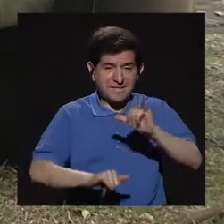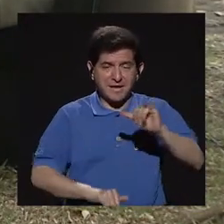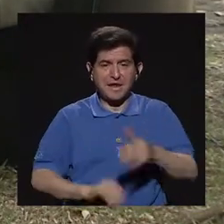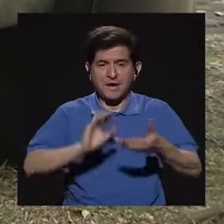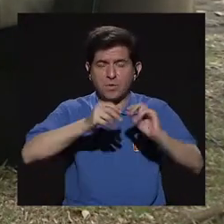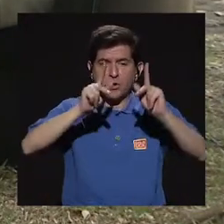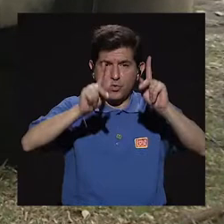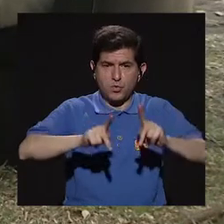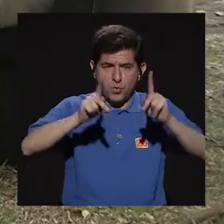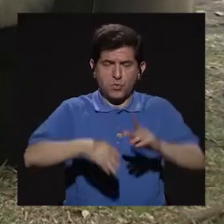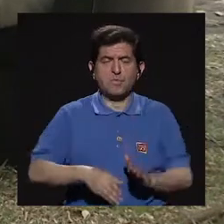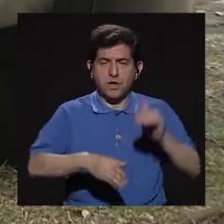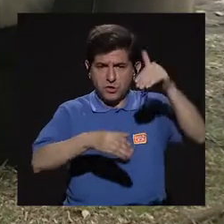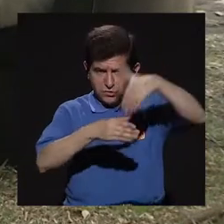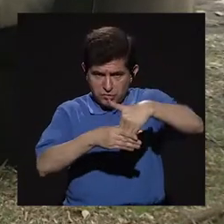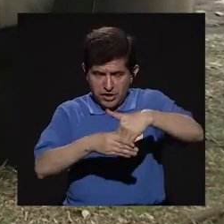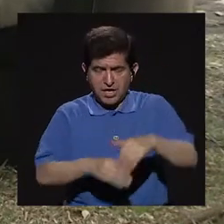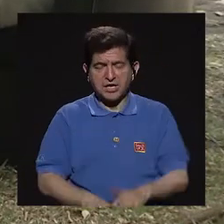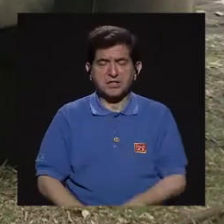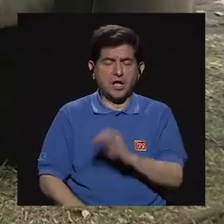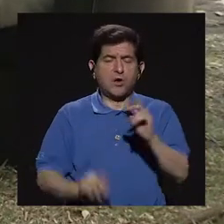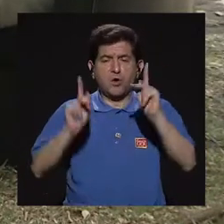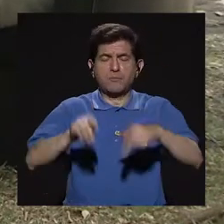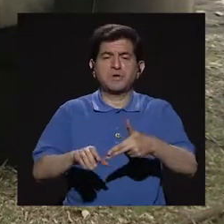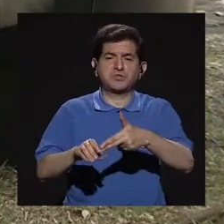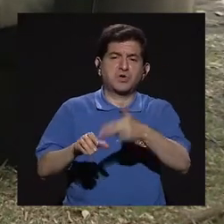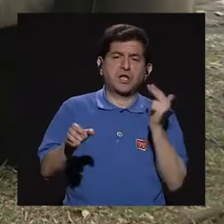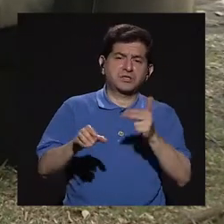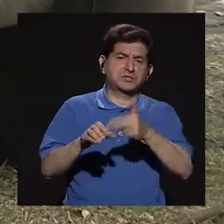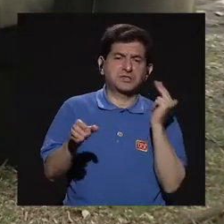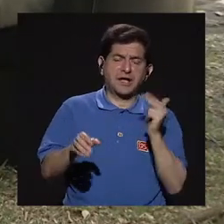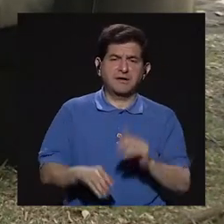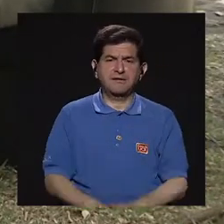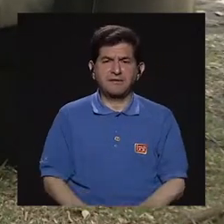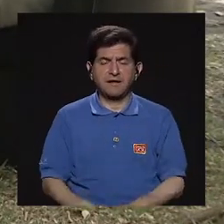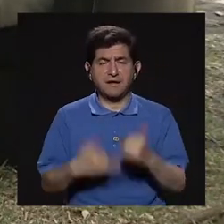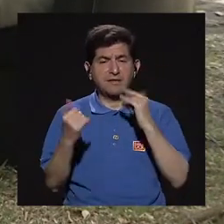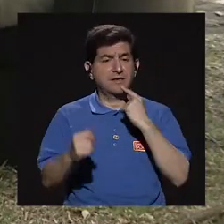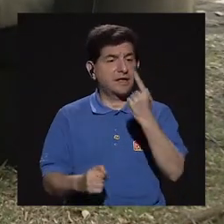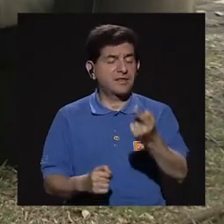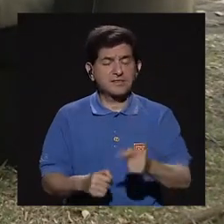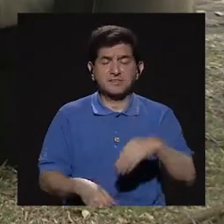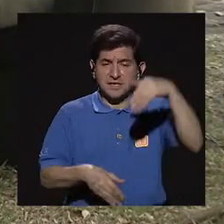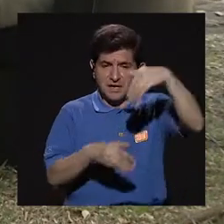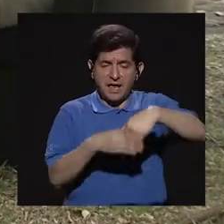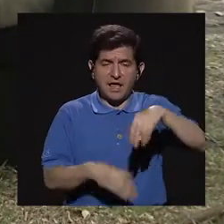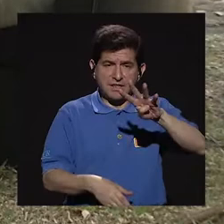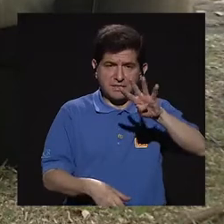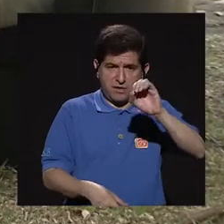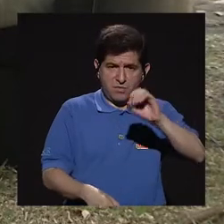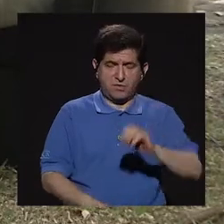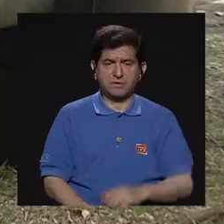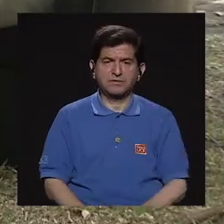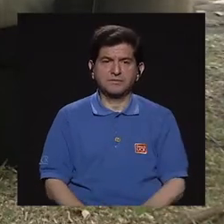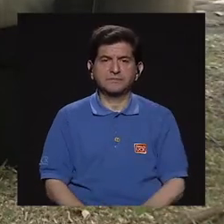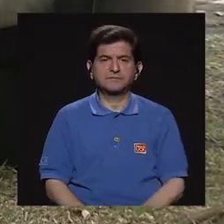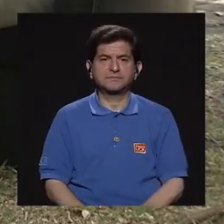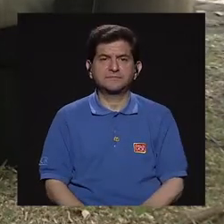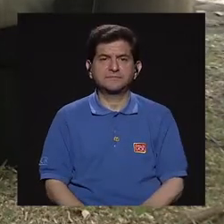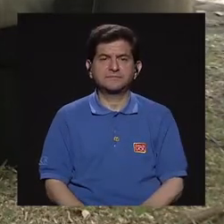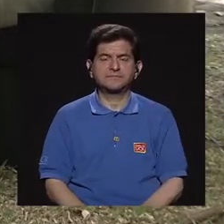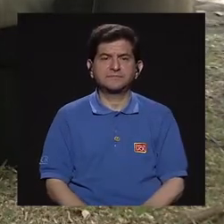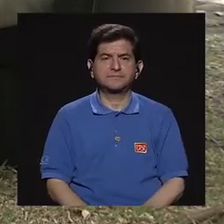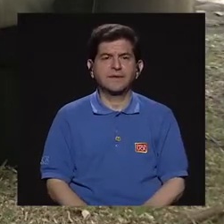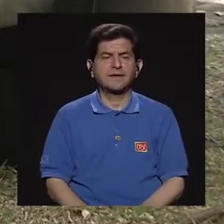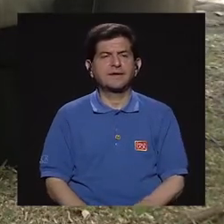la misma cantidad de personas que ingresan? ¿Hay deserción? Ya hablábamos que ingresan 40. Bueno,